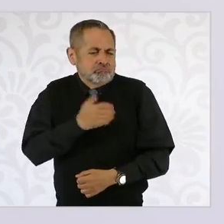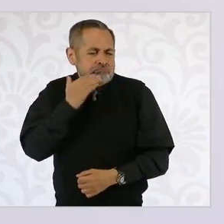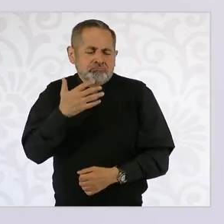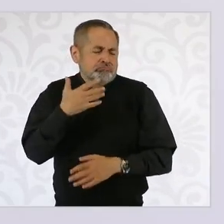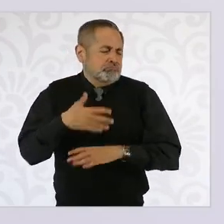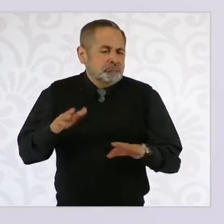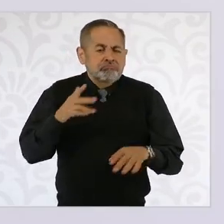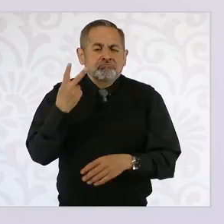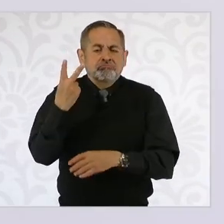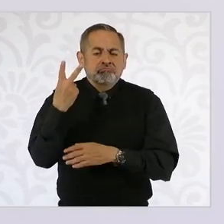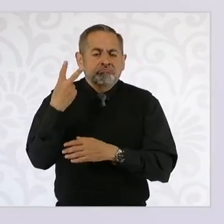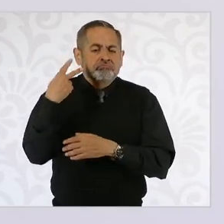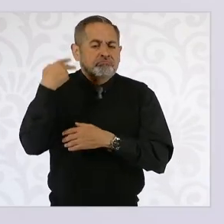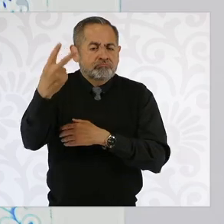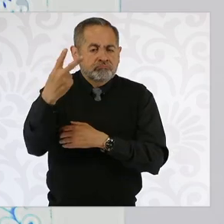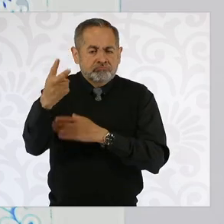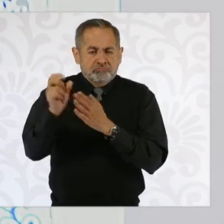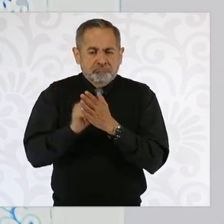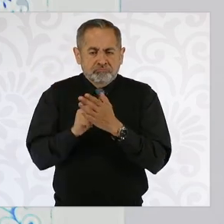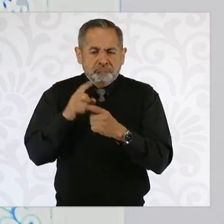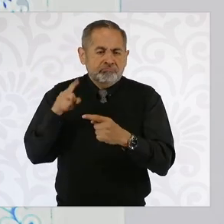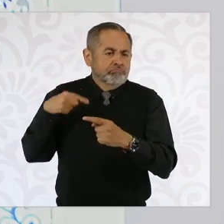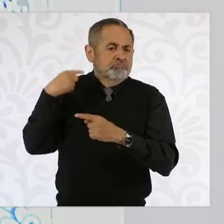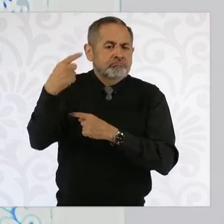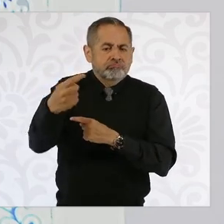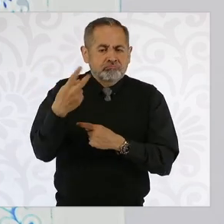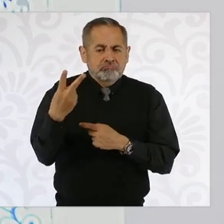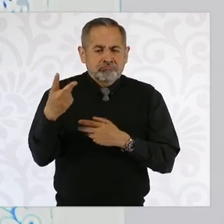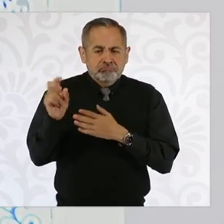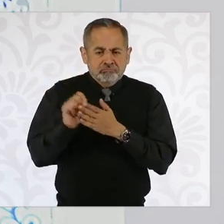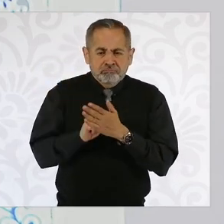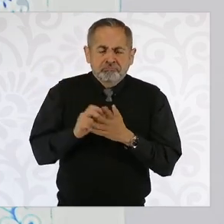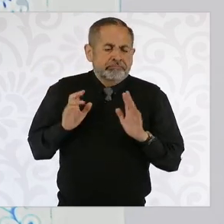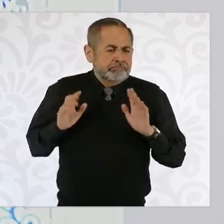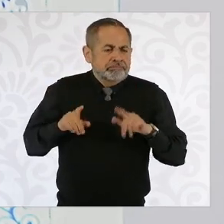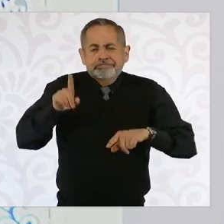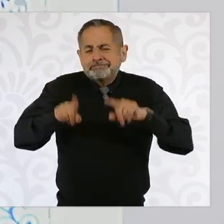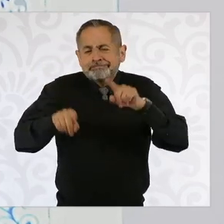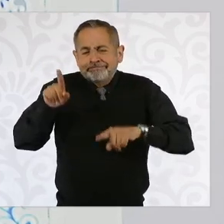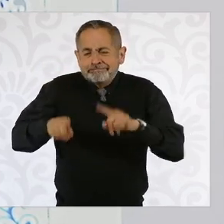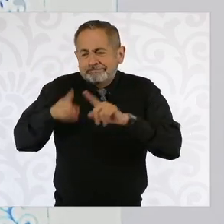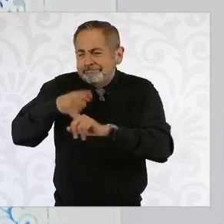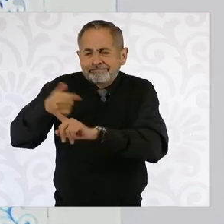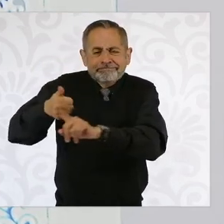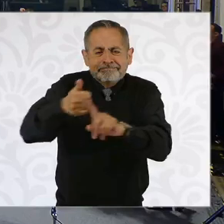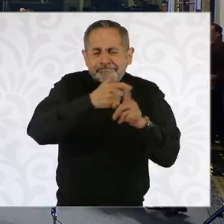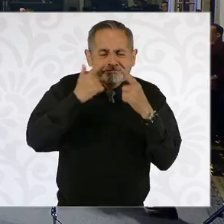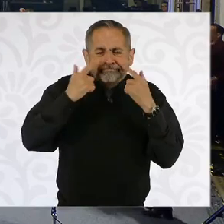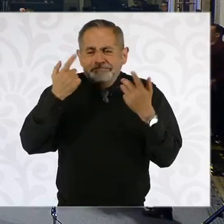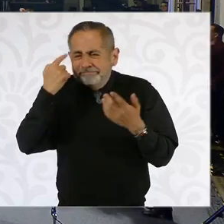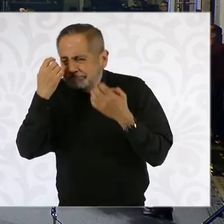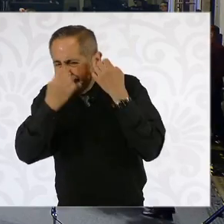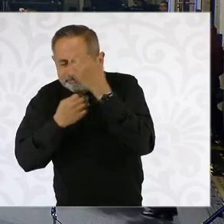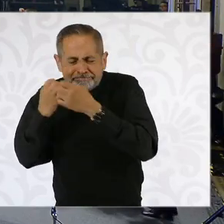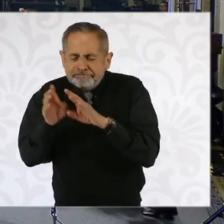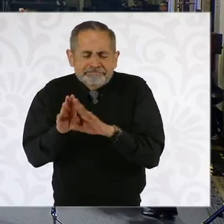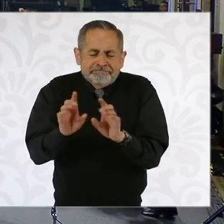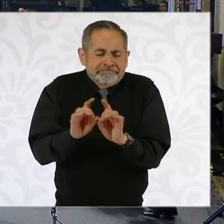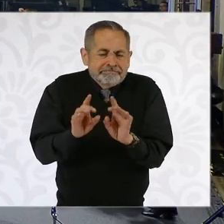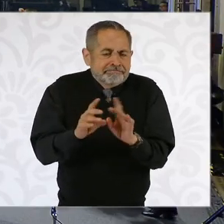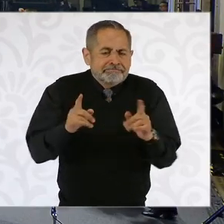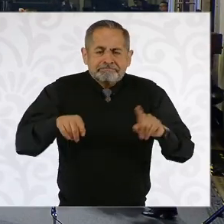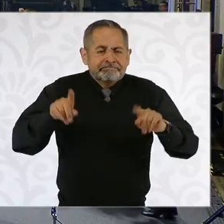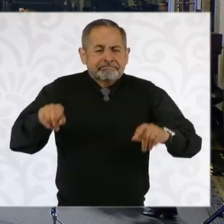sencillamente requieren una visita cada dos meses para poder revisar sus signos vitales. Muchísimas gracias,